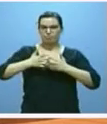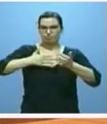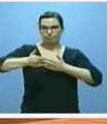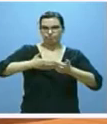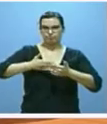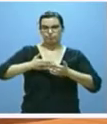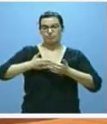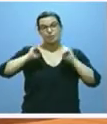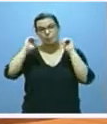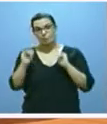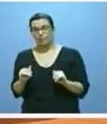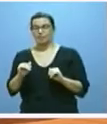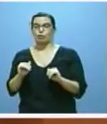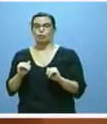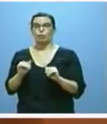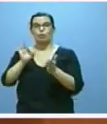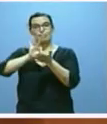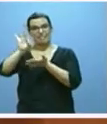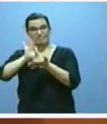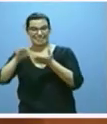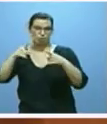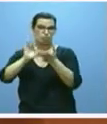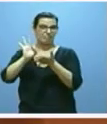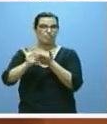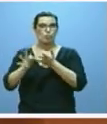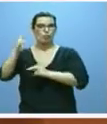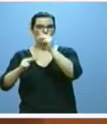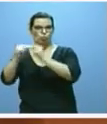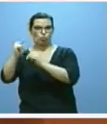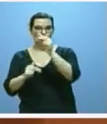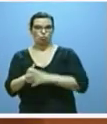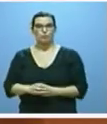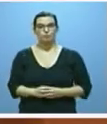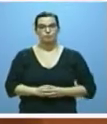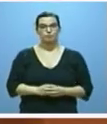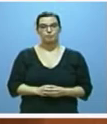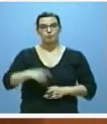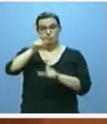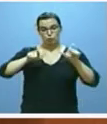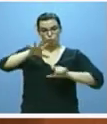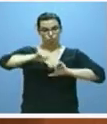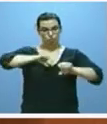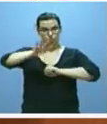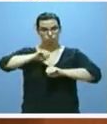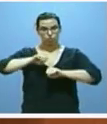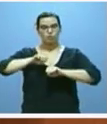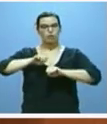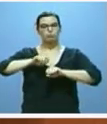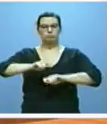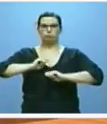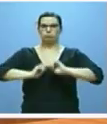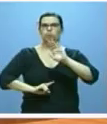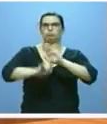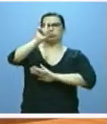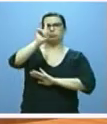medida, los servicios y la construcción. La demanda interna experimentó una notable recuperación por el